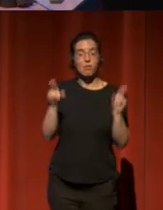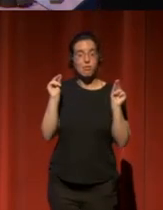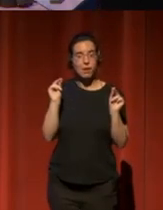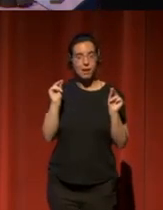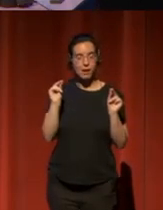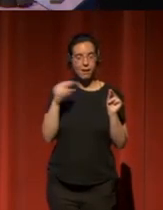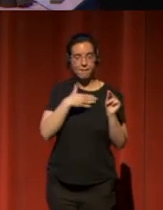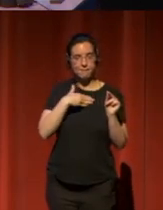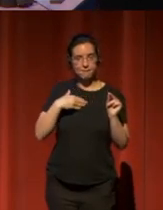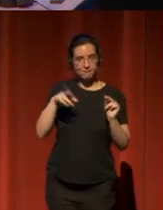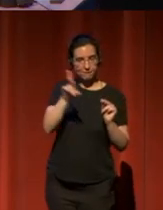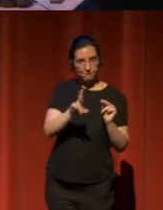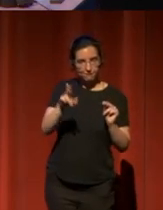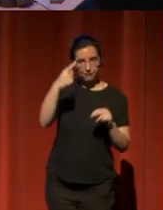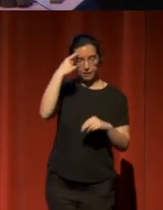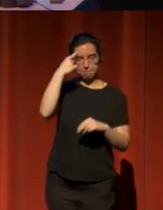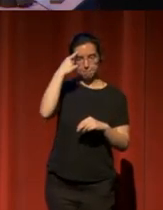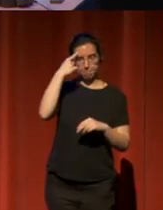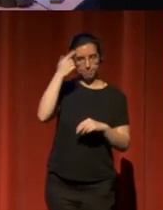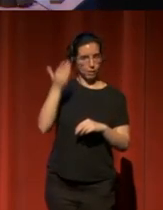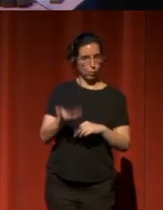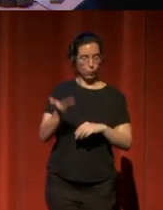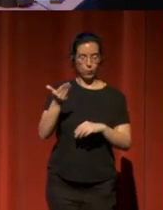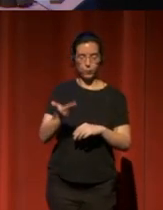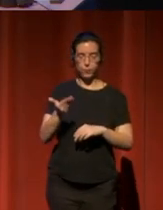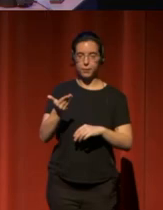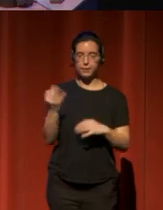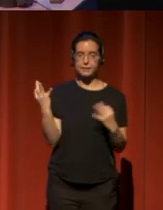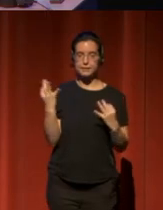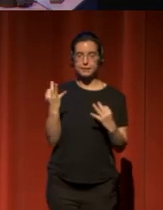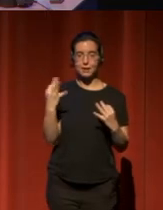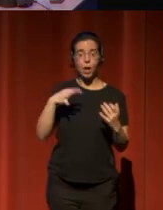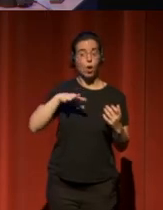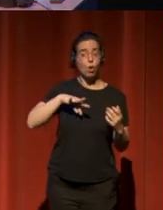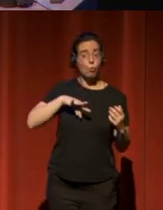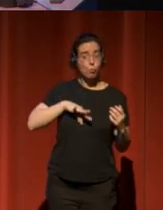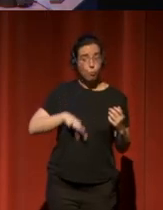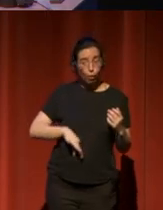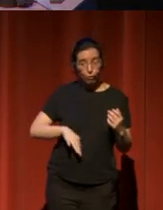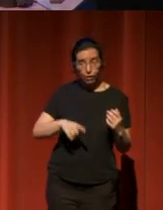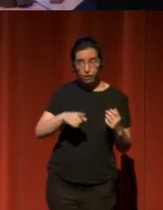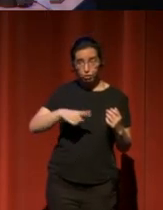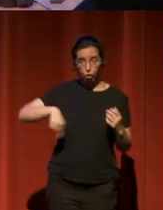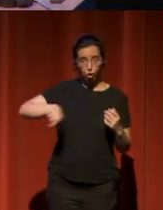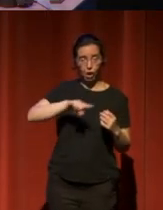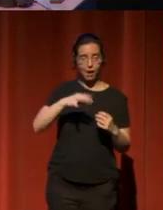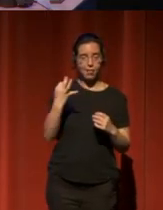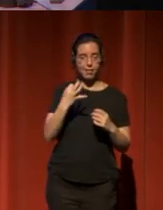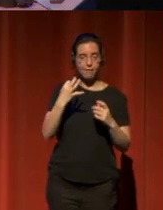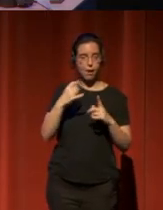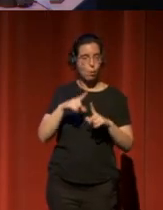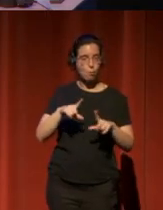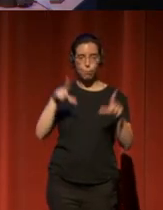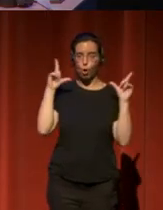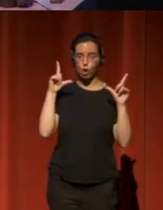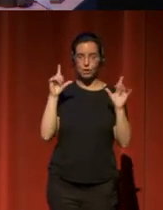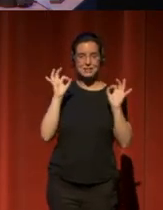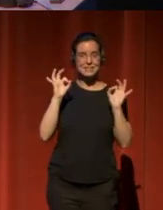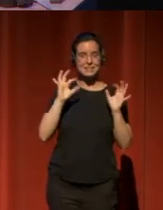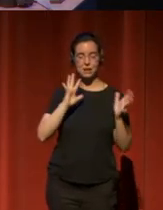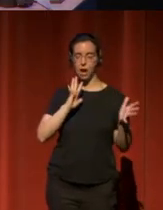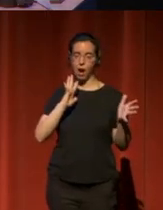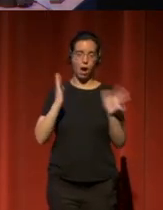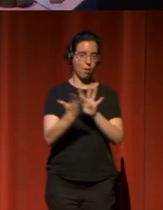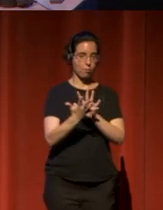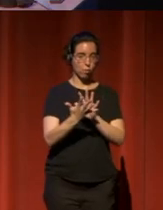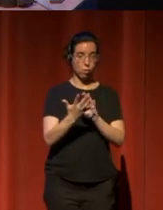en esta idea. Los profesionales tenemos que ser los protagonistas del cambio. Soñar las